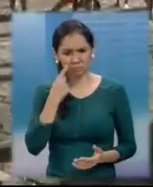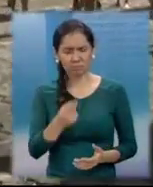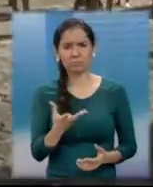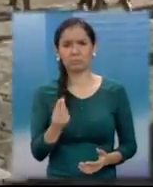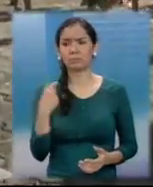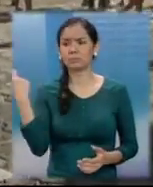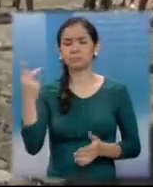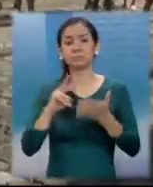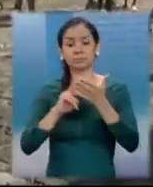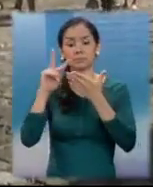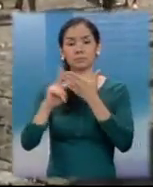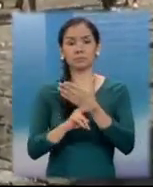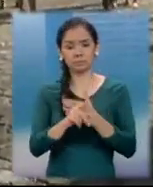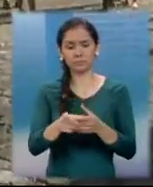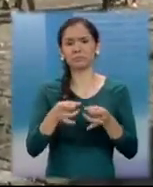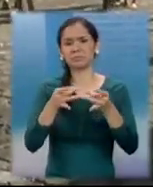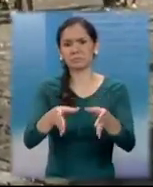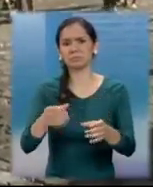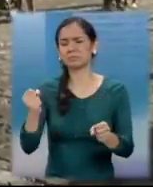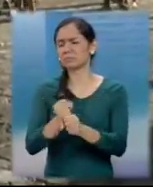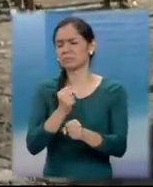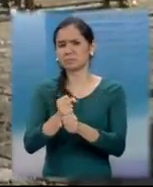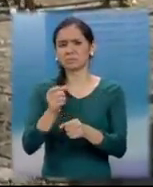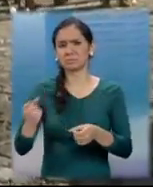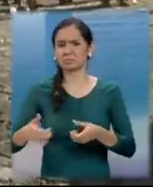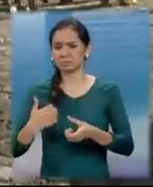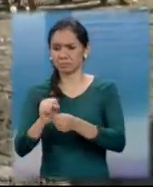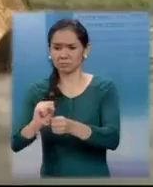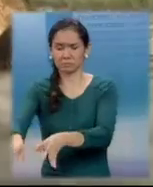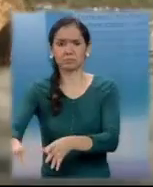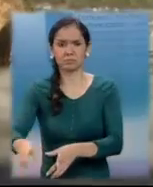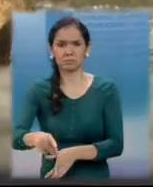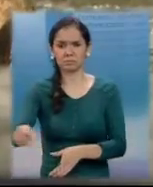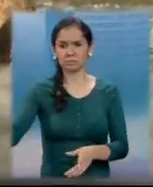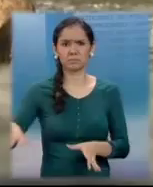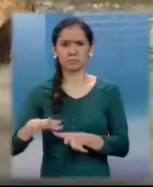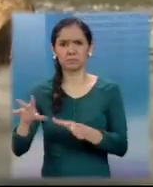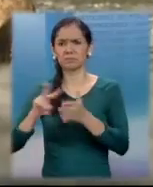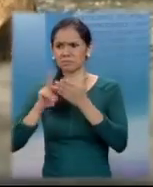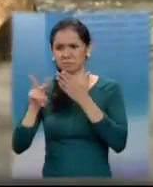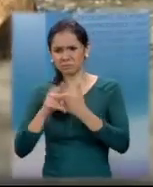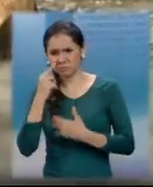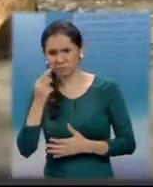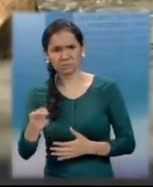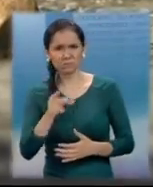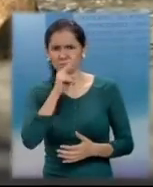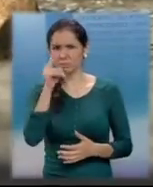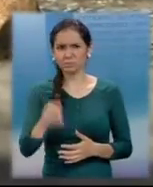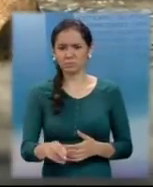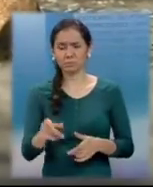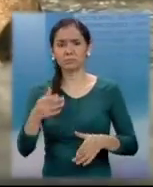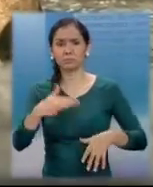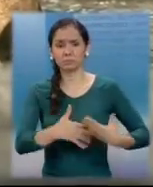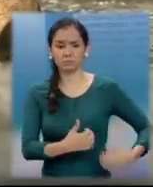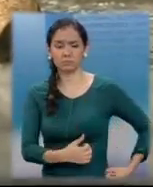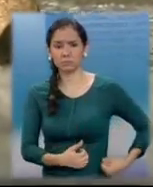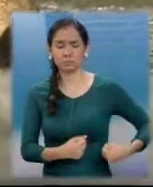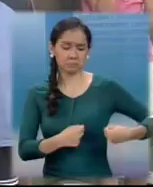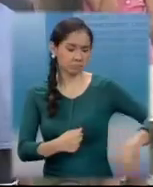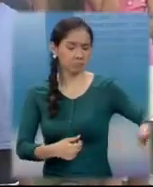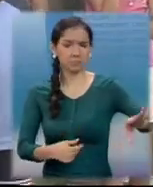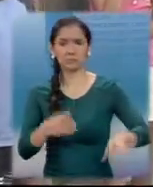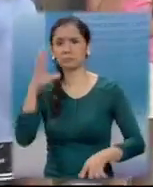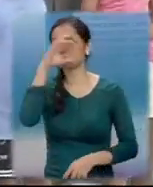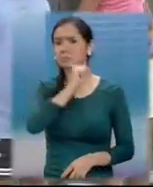Vecinos creen que los cráneos fueron abandonados durante la madrugada en este sector, aunque otros piensan que las personas que portaban la bolsa se les cayó